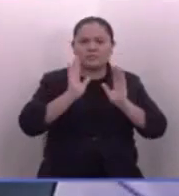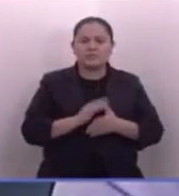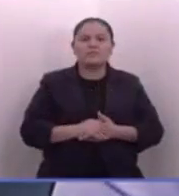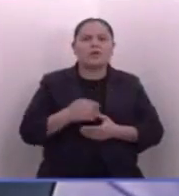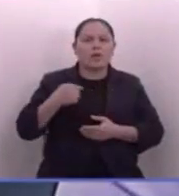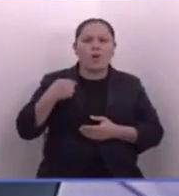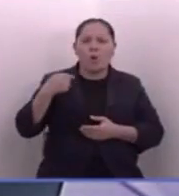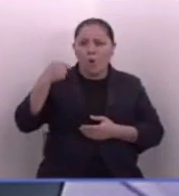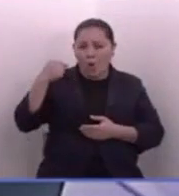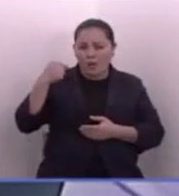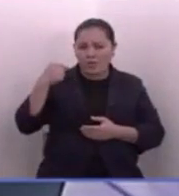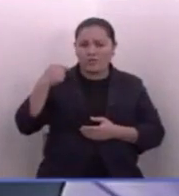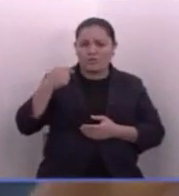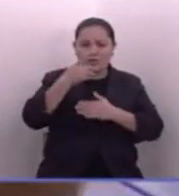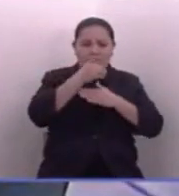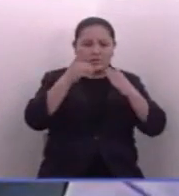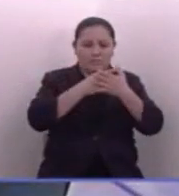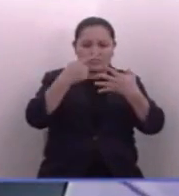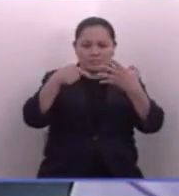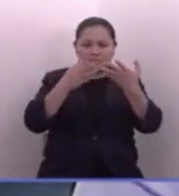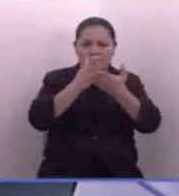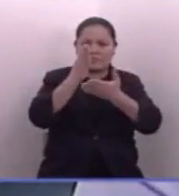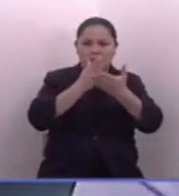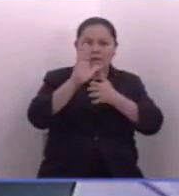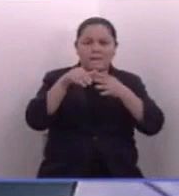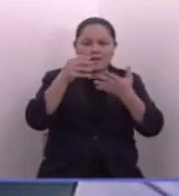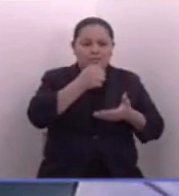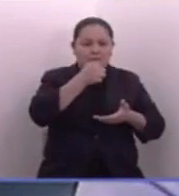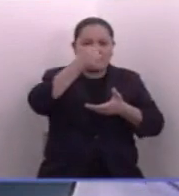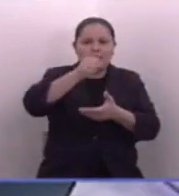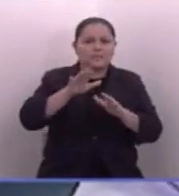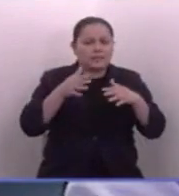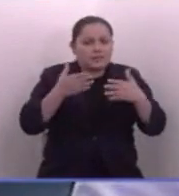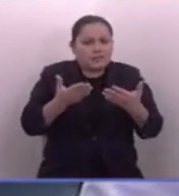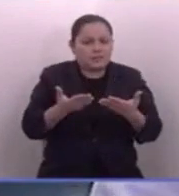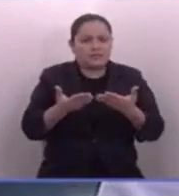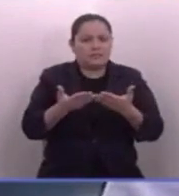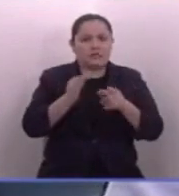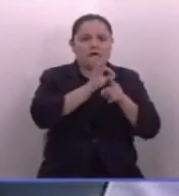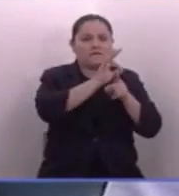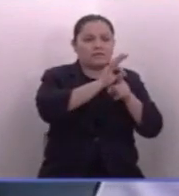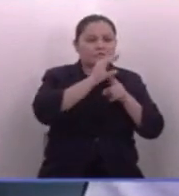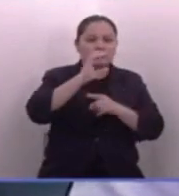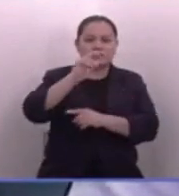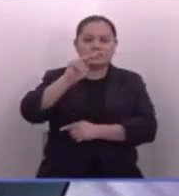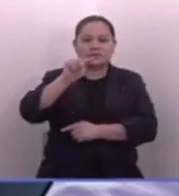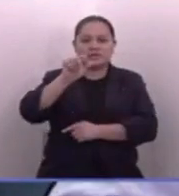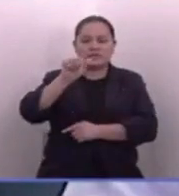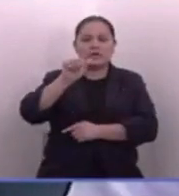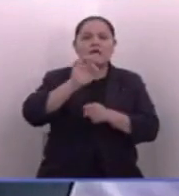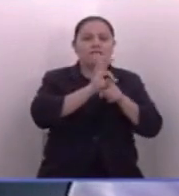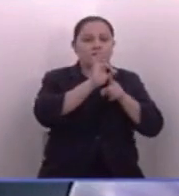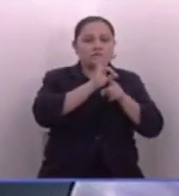desde cuándo los diputados se dedican a andar sacando listados para paquetes agrícolas? Si esa es una función del CENTA, esa es